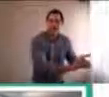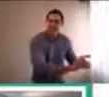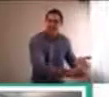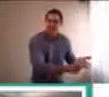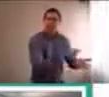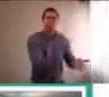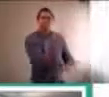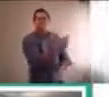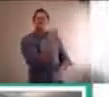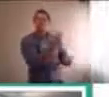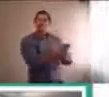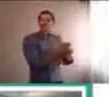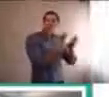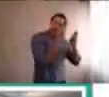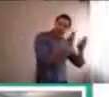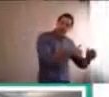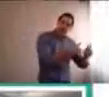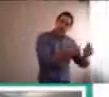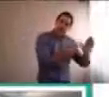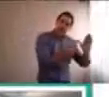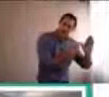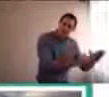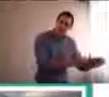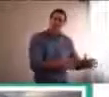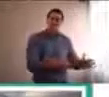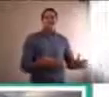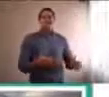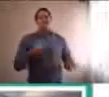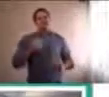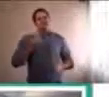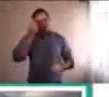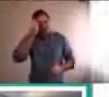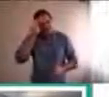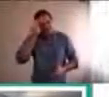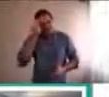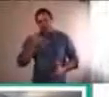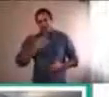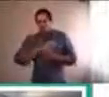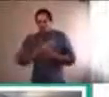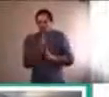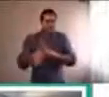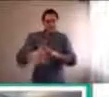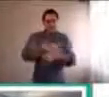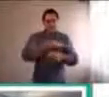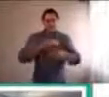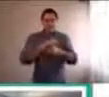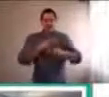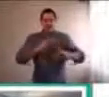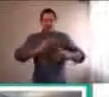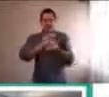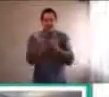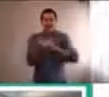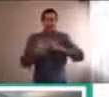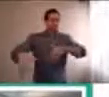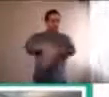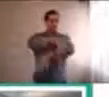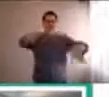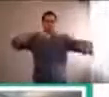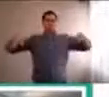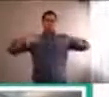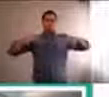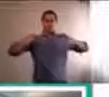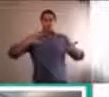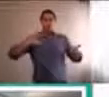tironeados, y como atravesados por esta situación nueva. Este docente que después tiene que